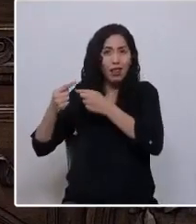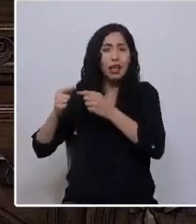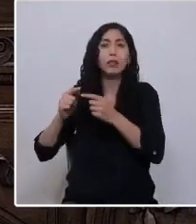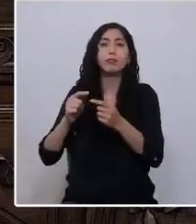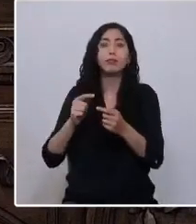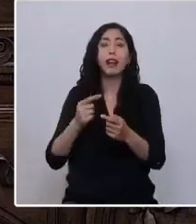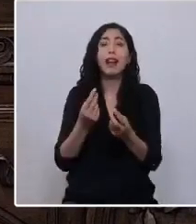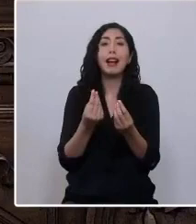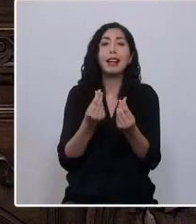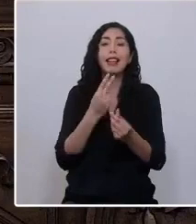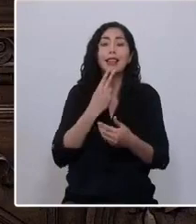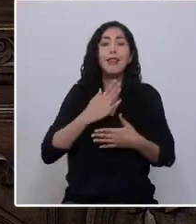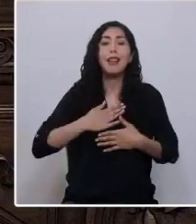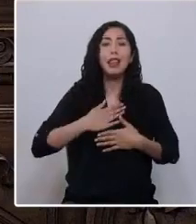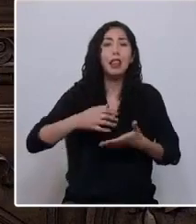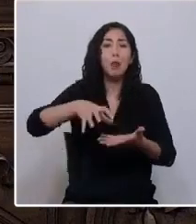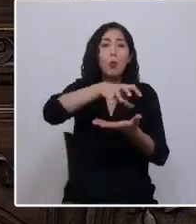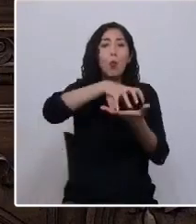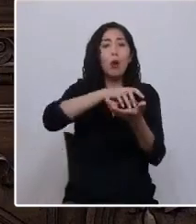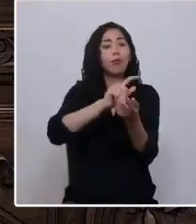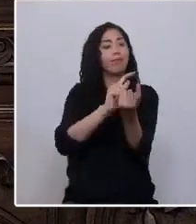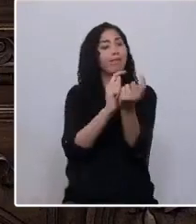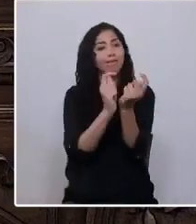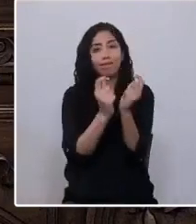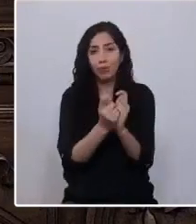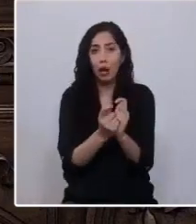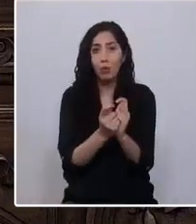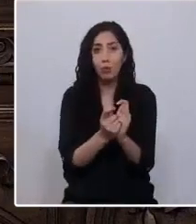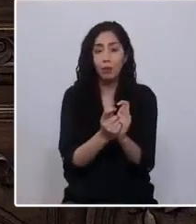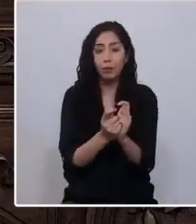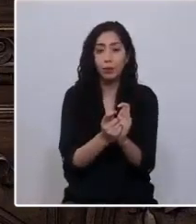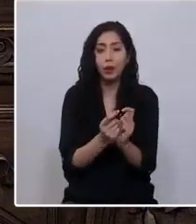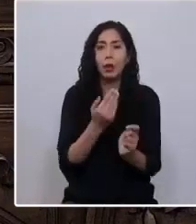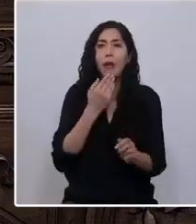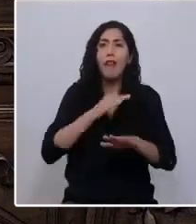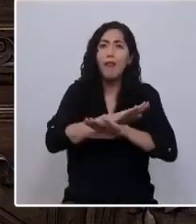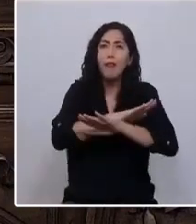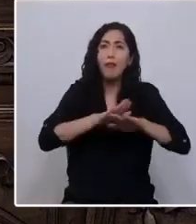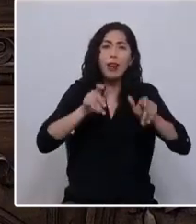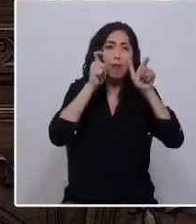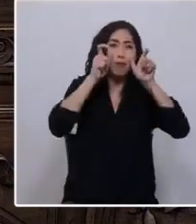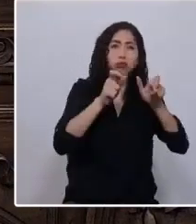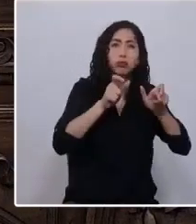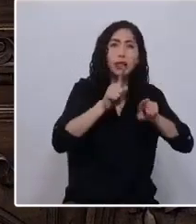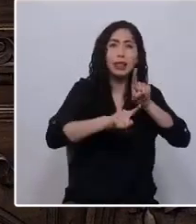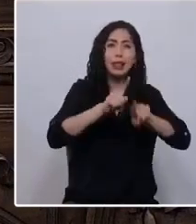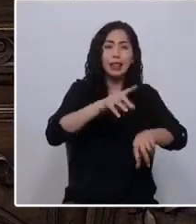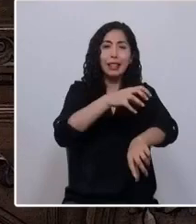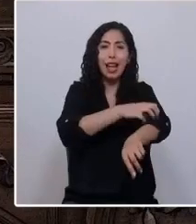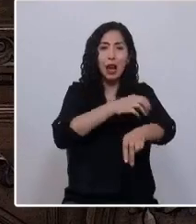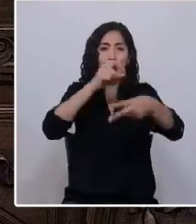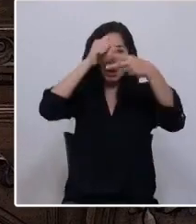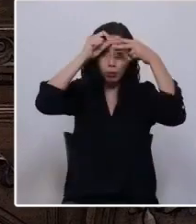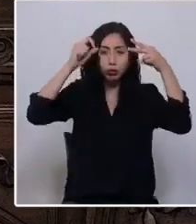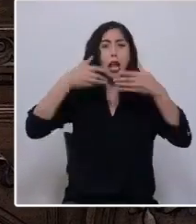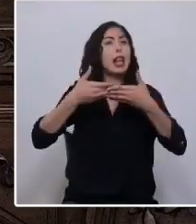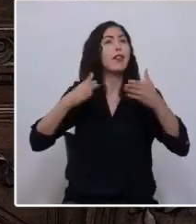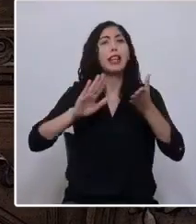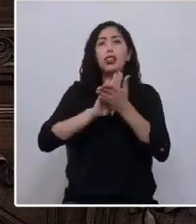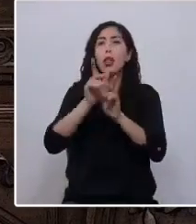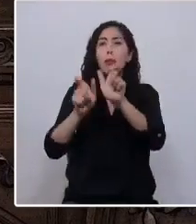de los pueblos explotados y oprimidos. Final estado de emergencia en Gualmapu, libertad a todos los presos políticos,